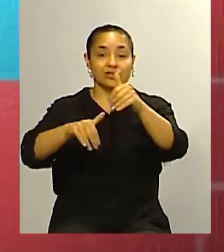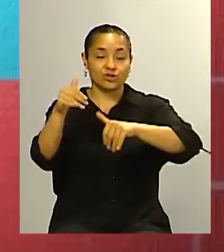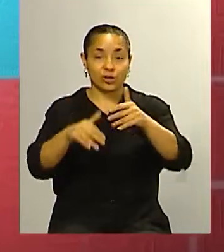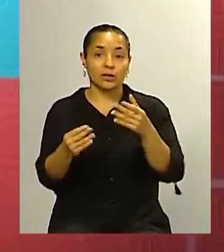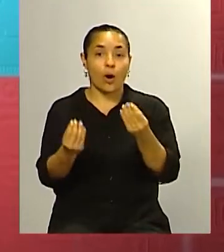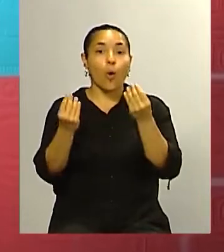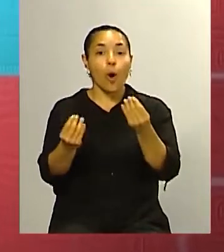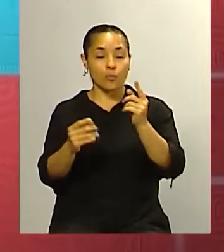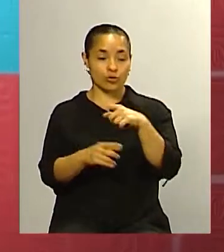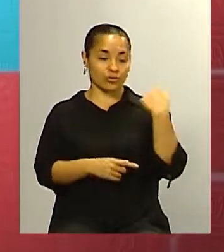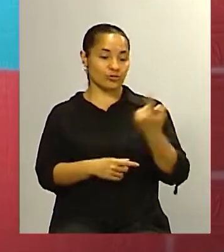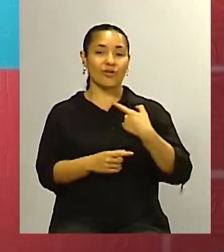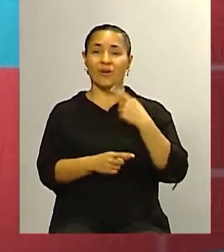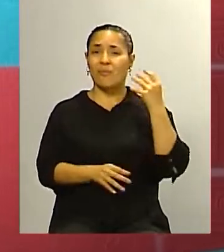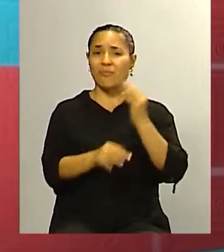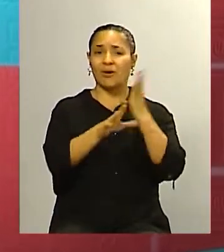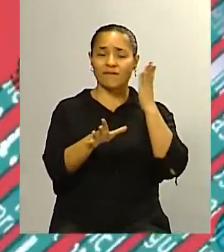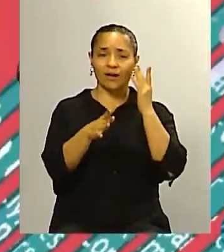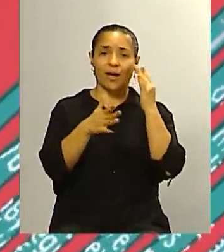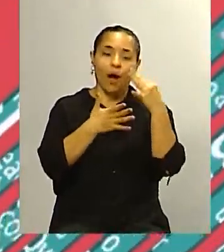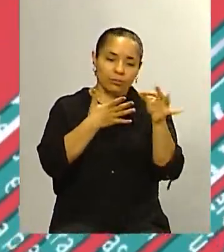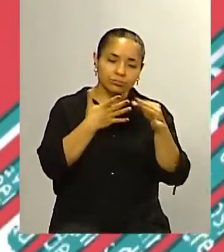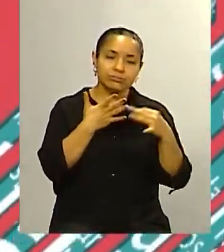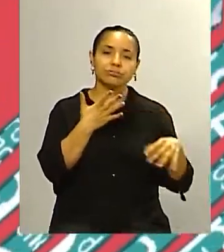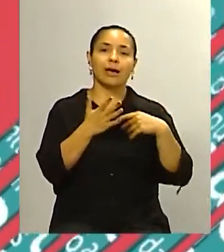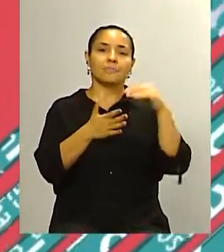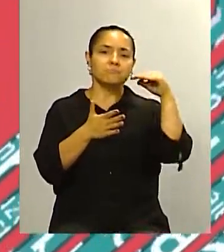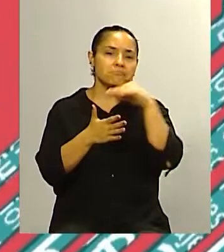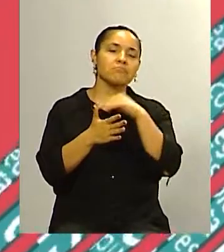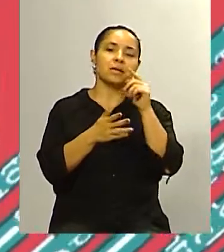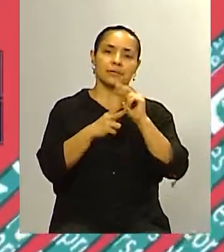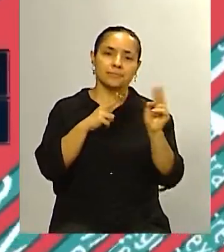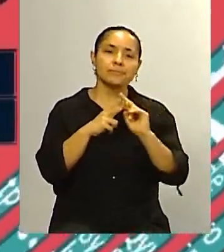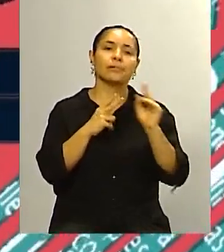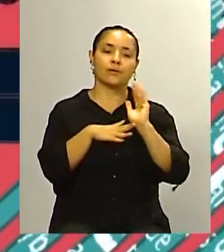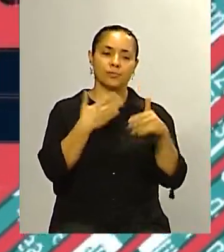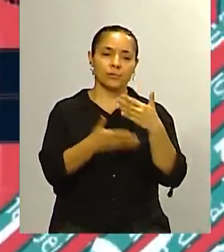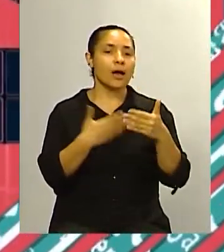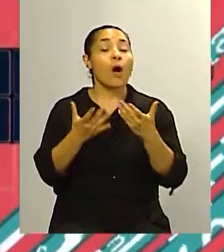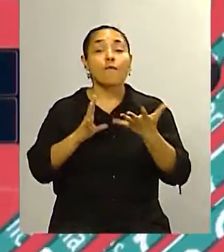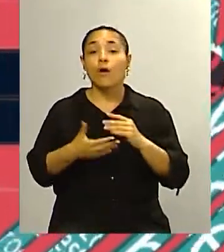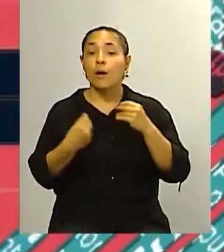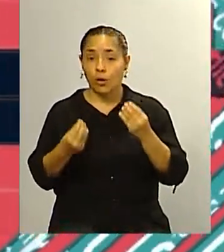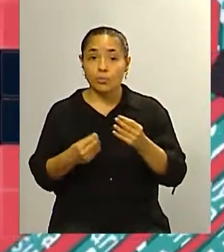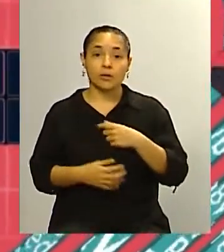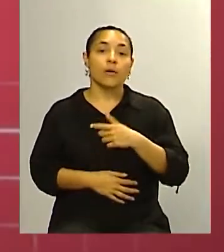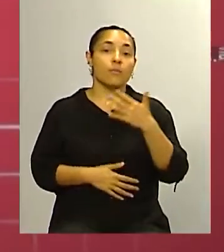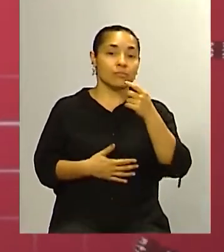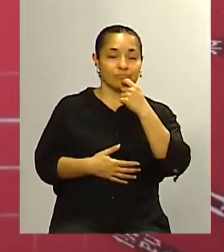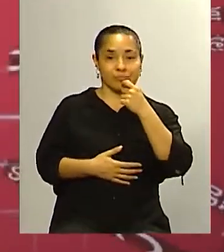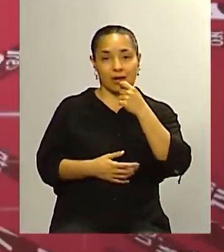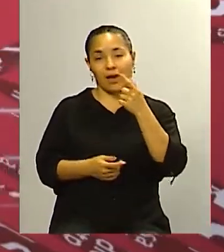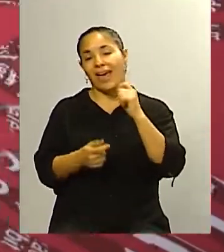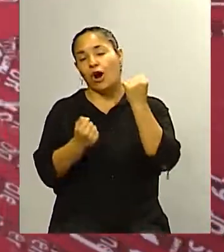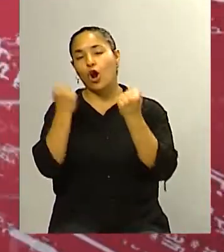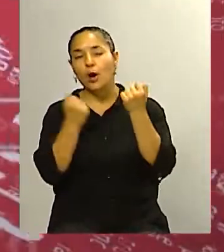profesionalizamos cada vez más cómo nos perfeccionamos cada vez más cómo dejamos en claro que más allá de que es legítimo que haya intereses económicos dando